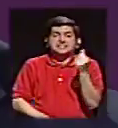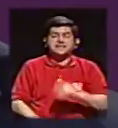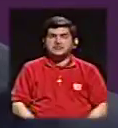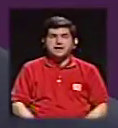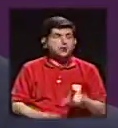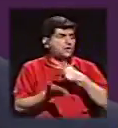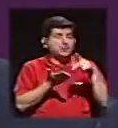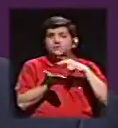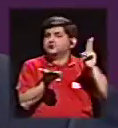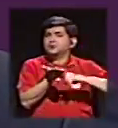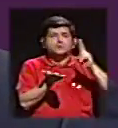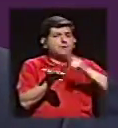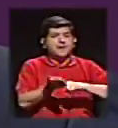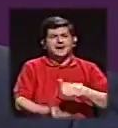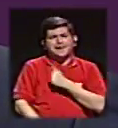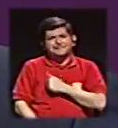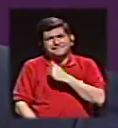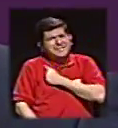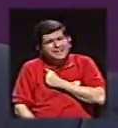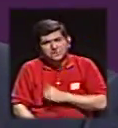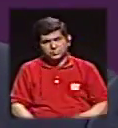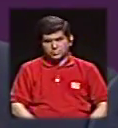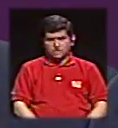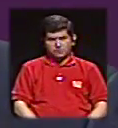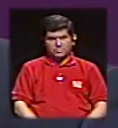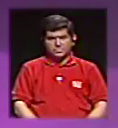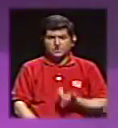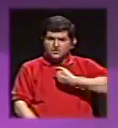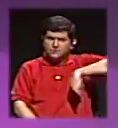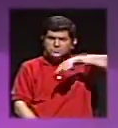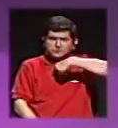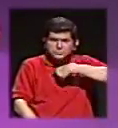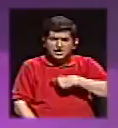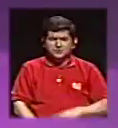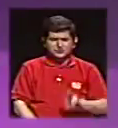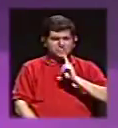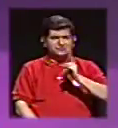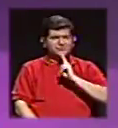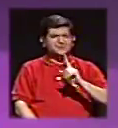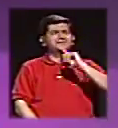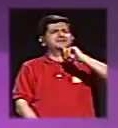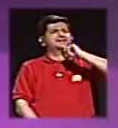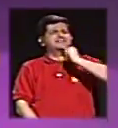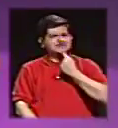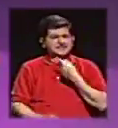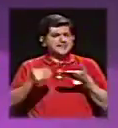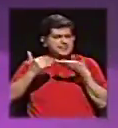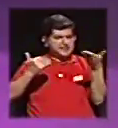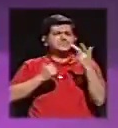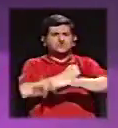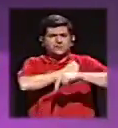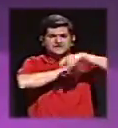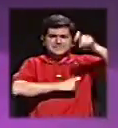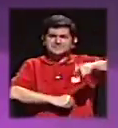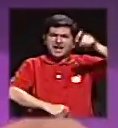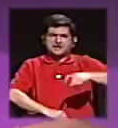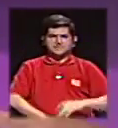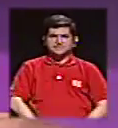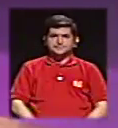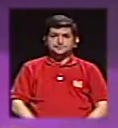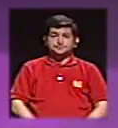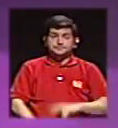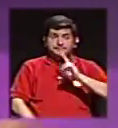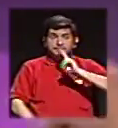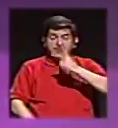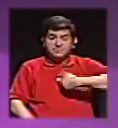Entonces no pagan impuestos. Perdón. O sea, cuando nosotros nos tomemos en serio las cosas que este país necesita y